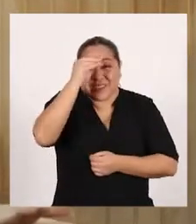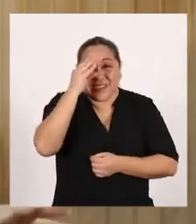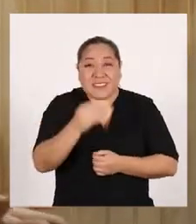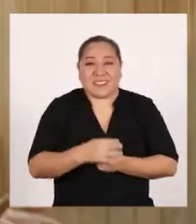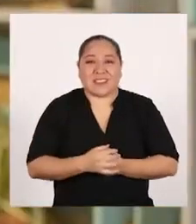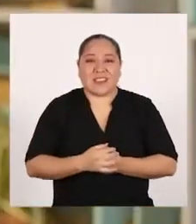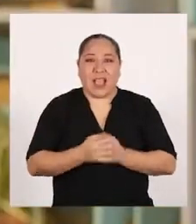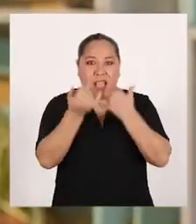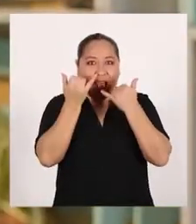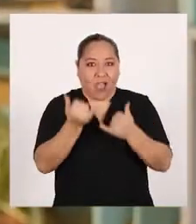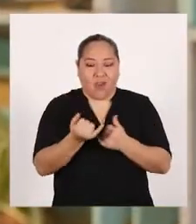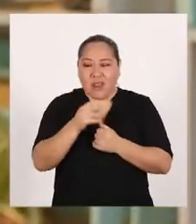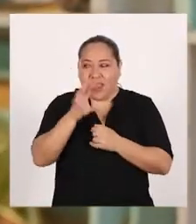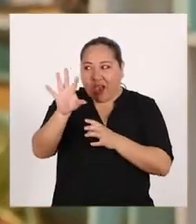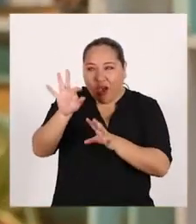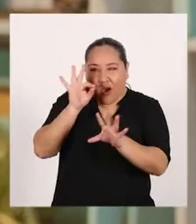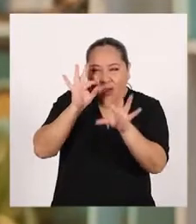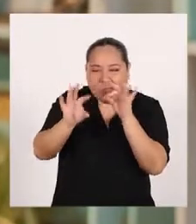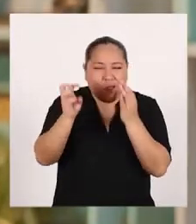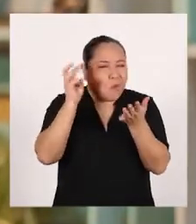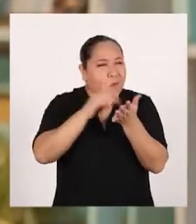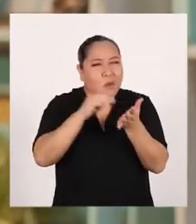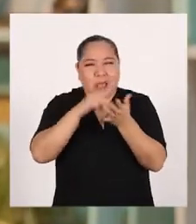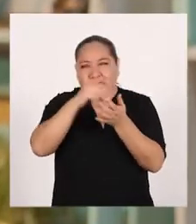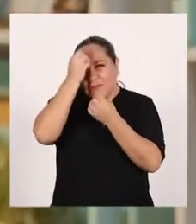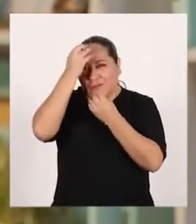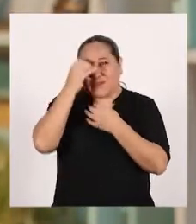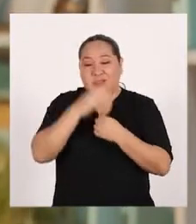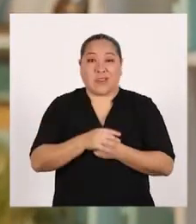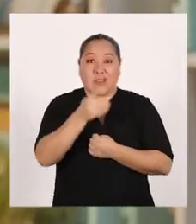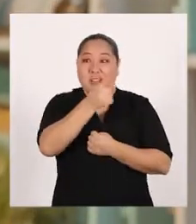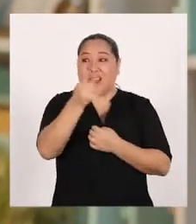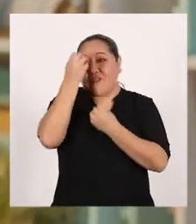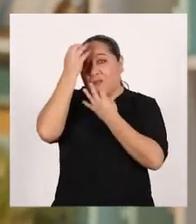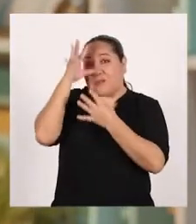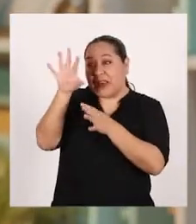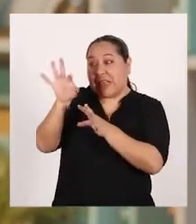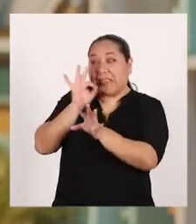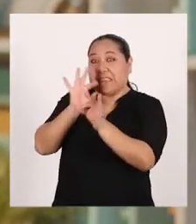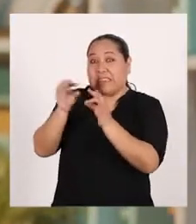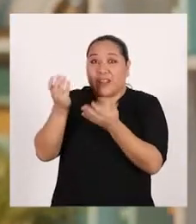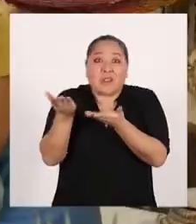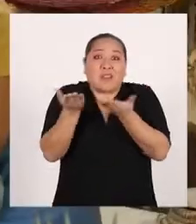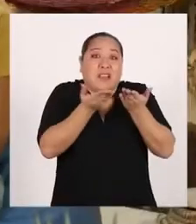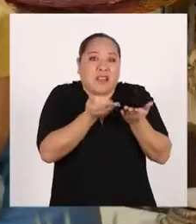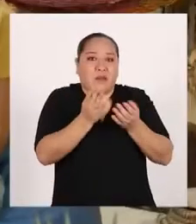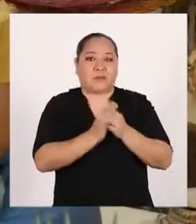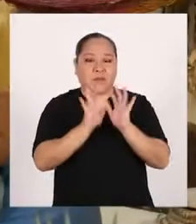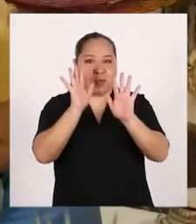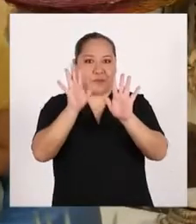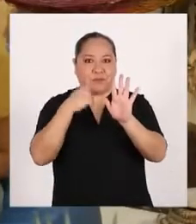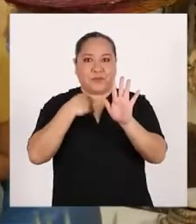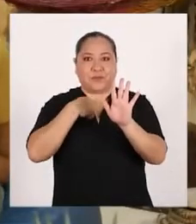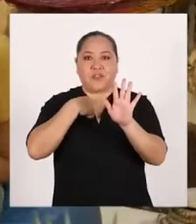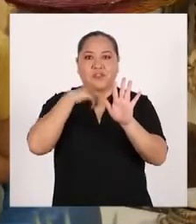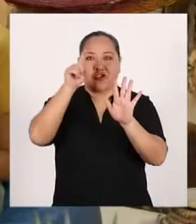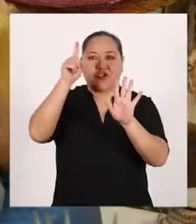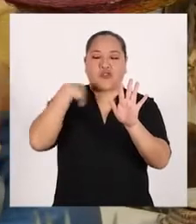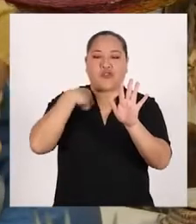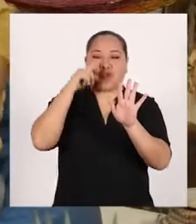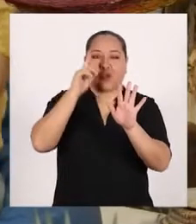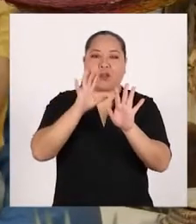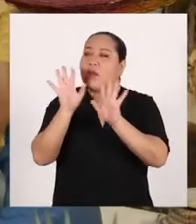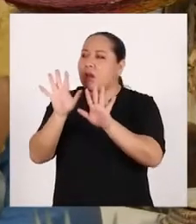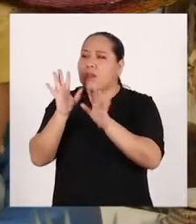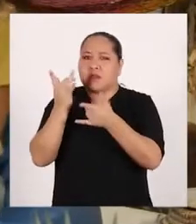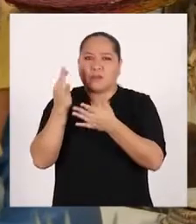chicos? Y ahora descubriremos mucho más con los datos que nuestros amigos han encontrado. ¡Ay, espérense! Empiezo yo. Empiezo yo.